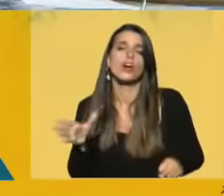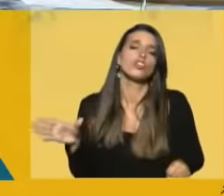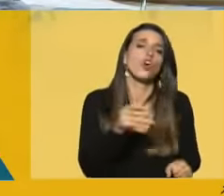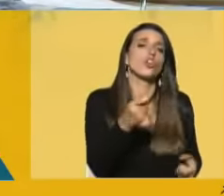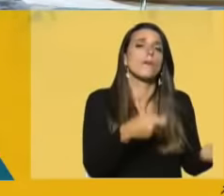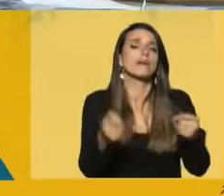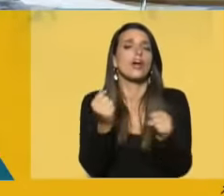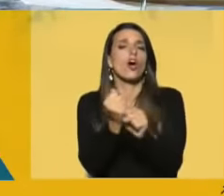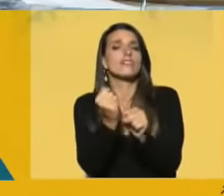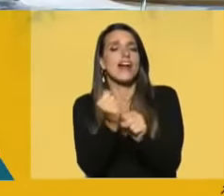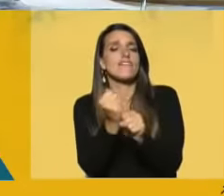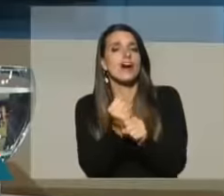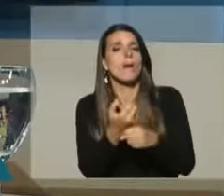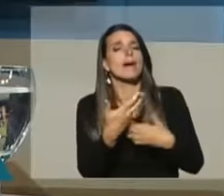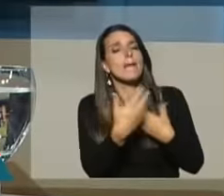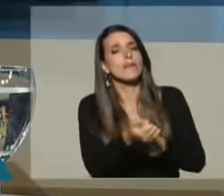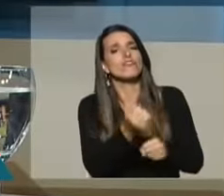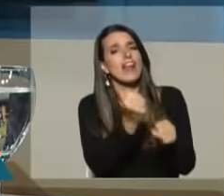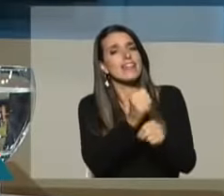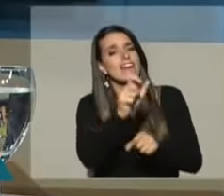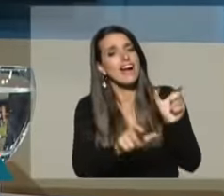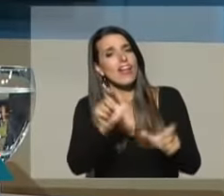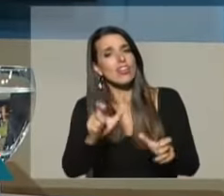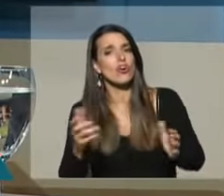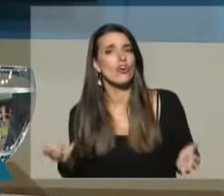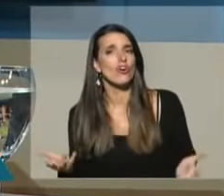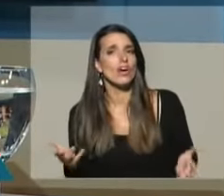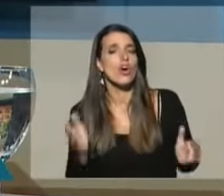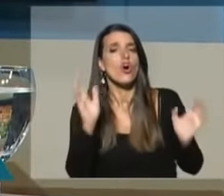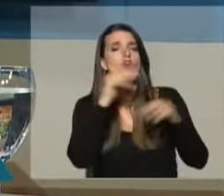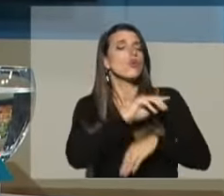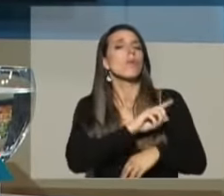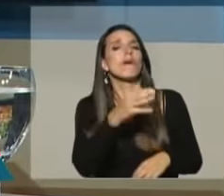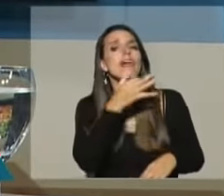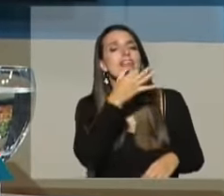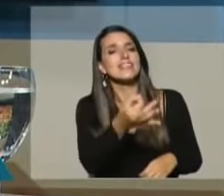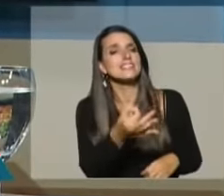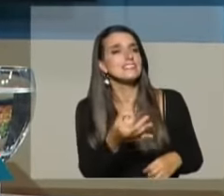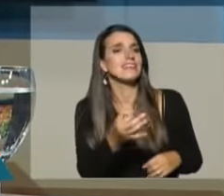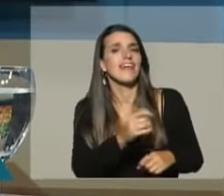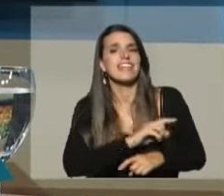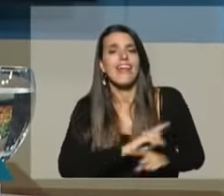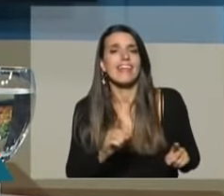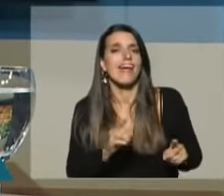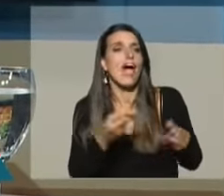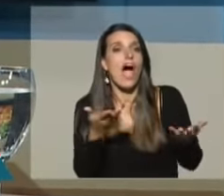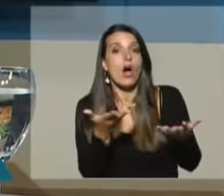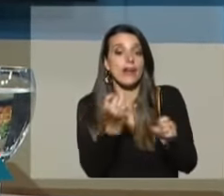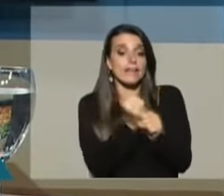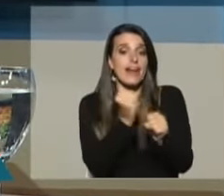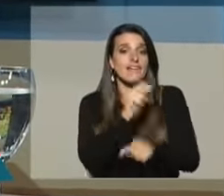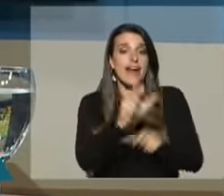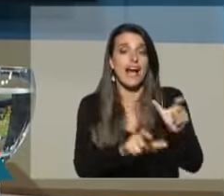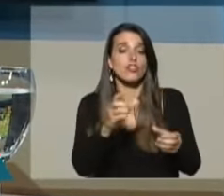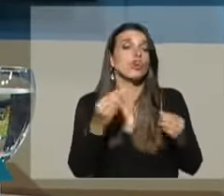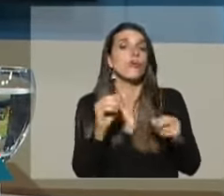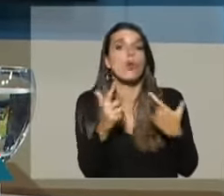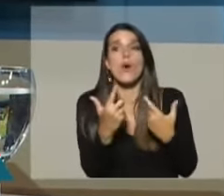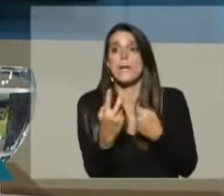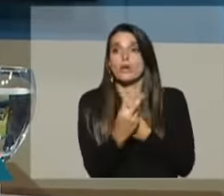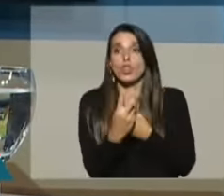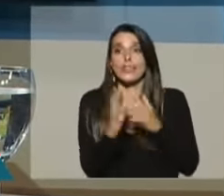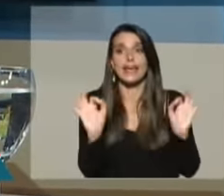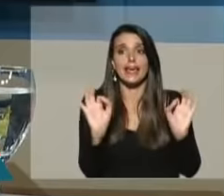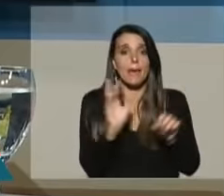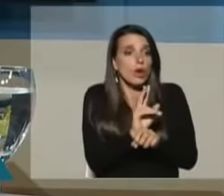mercado laboral para la defensa de los trabajadores. No se puede sostener bajo ningún concepto que hoy el trabajador está más desprotegido que